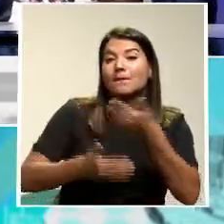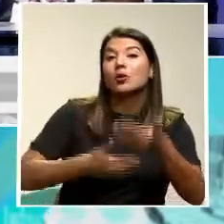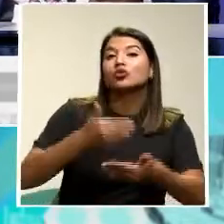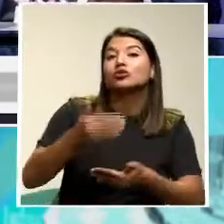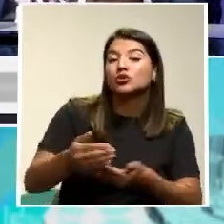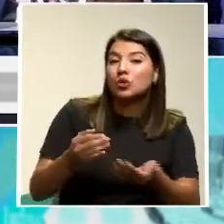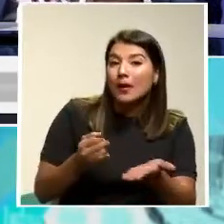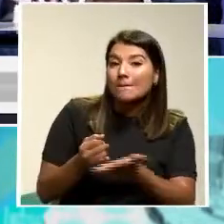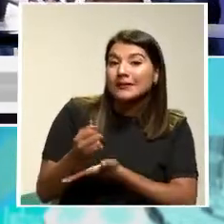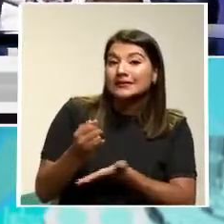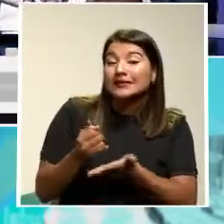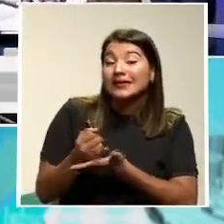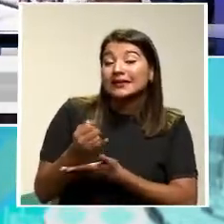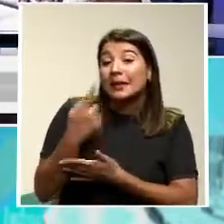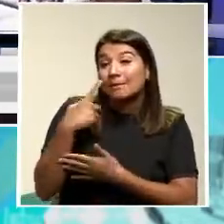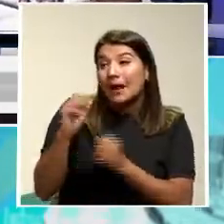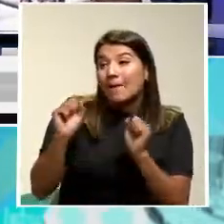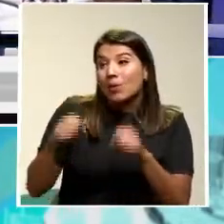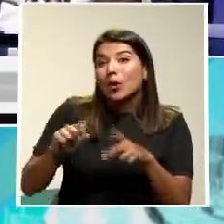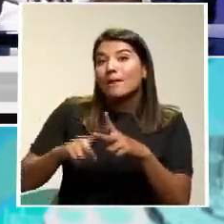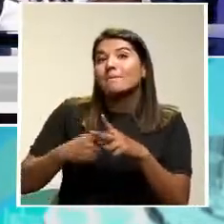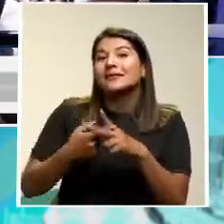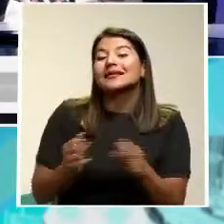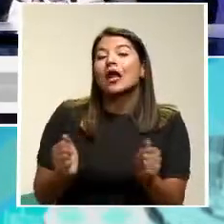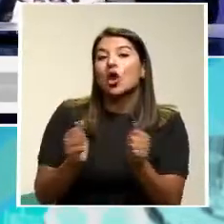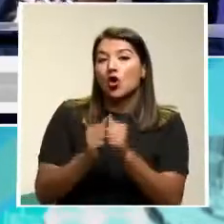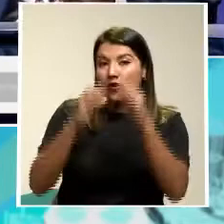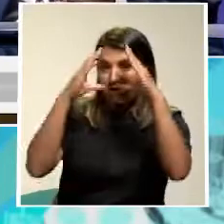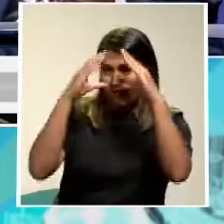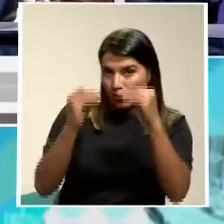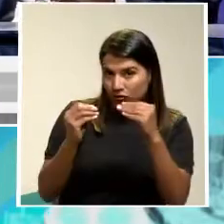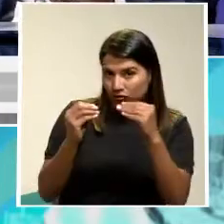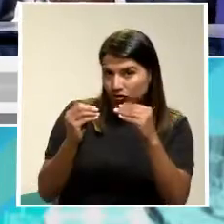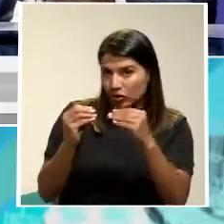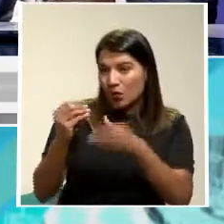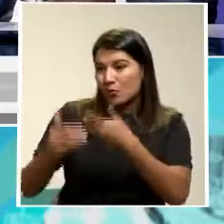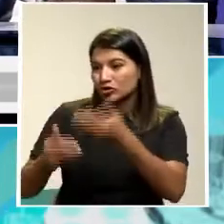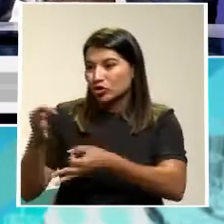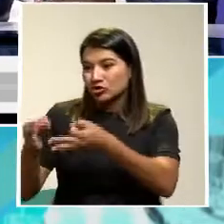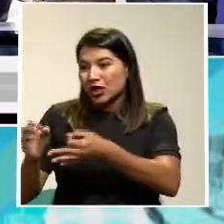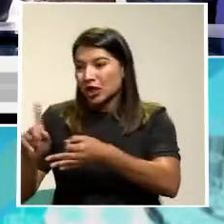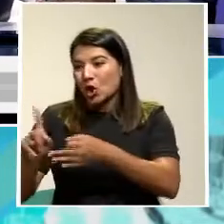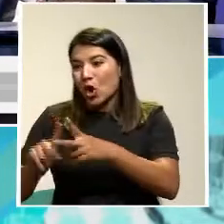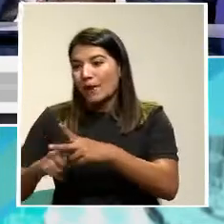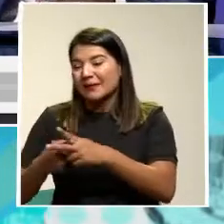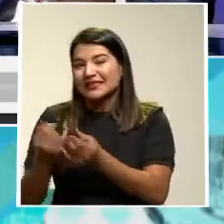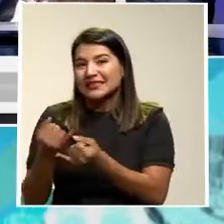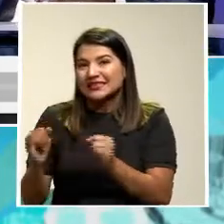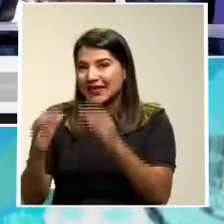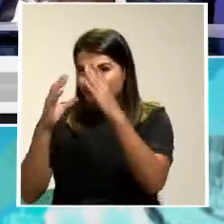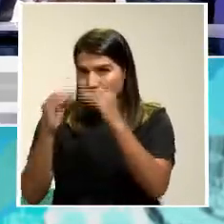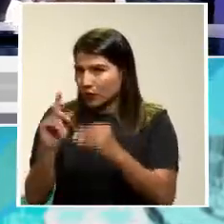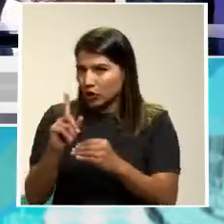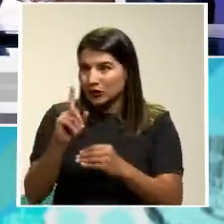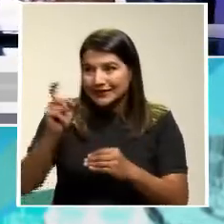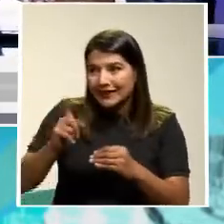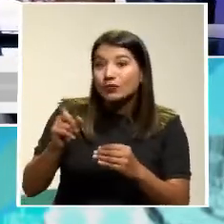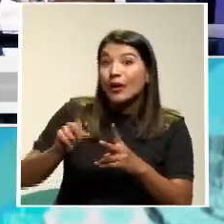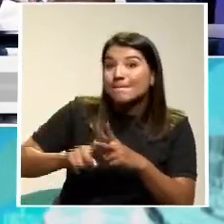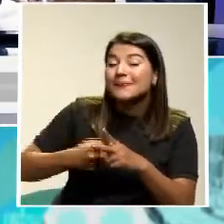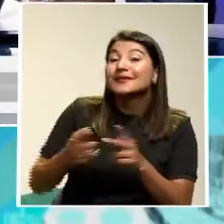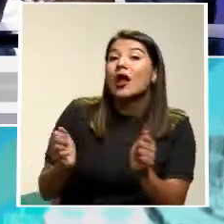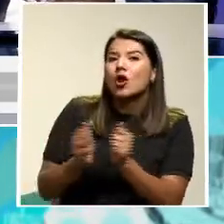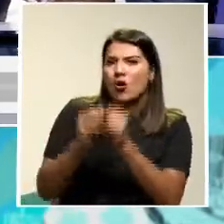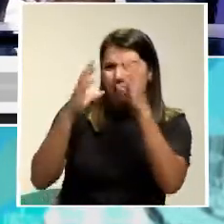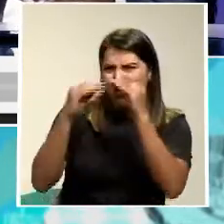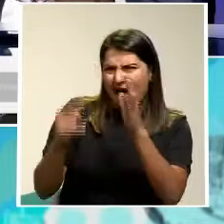Para no empezar de cero Que un juez laboral No empiece de cero Que hay una base En salud ocupacional Sobrecargas Ellos alegaban mucho Que a veces llevan 10